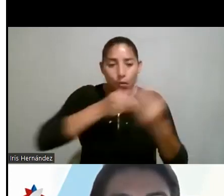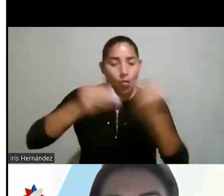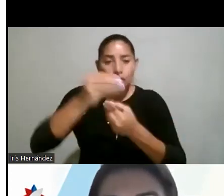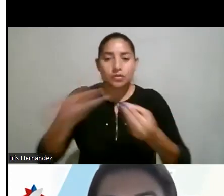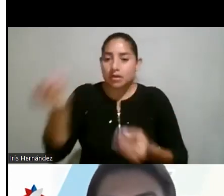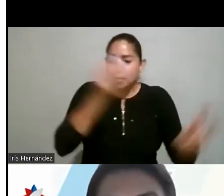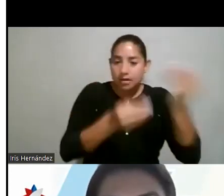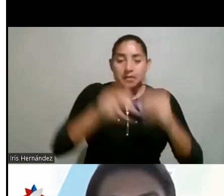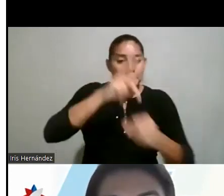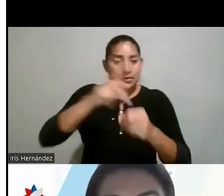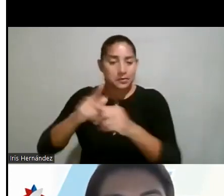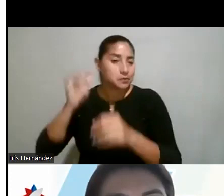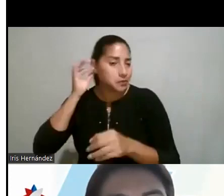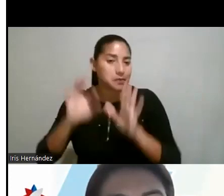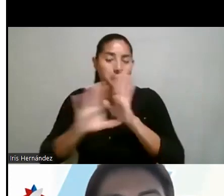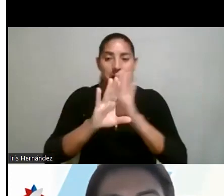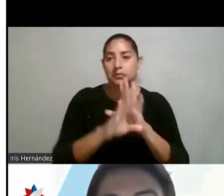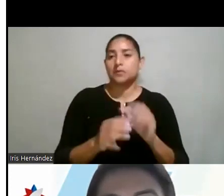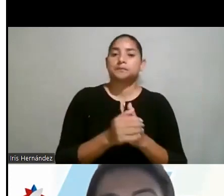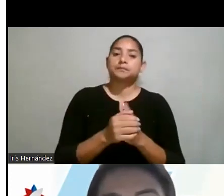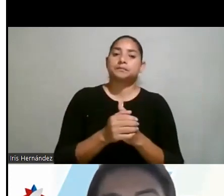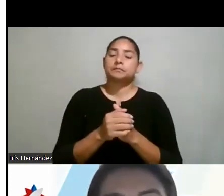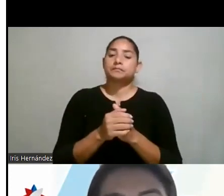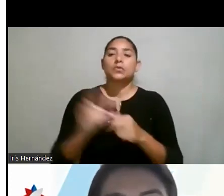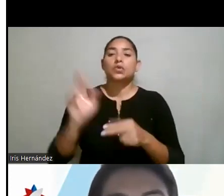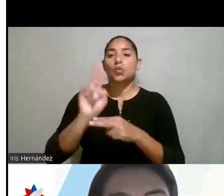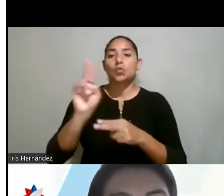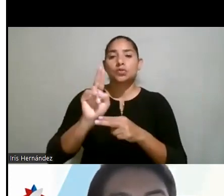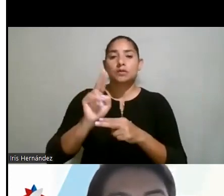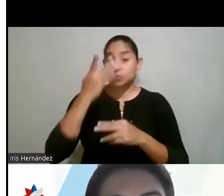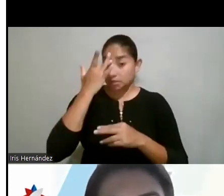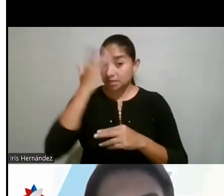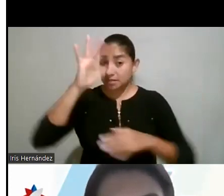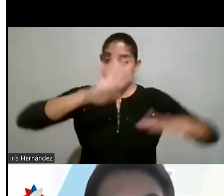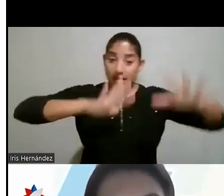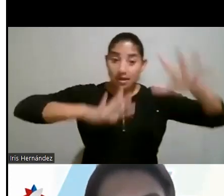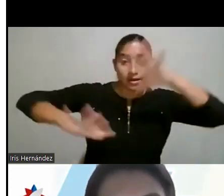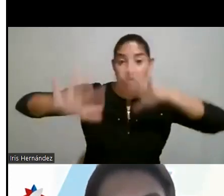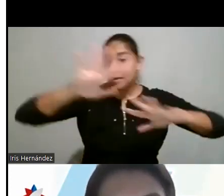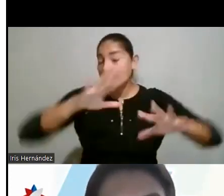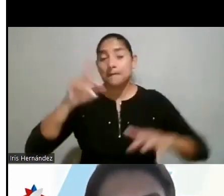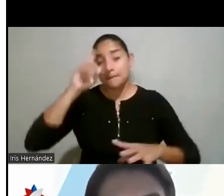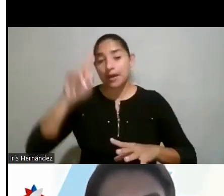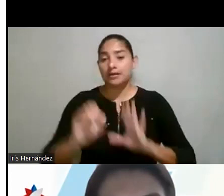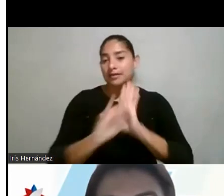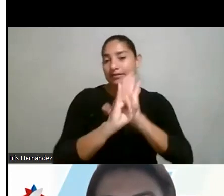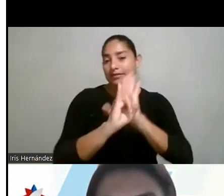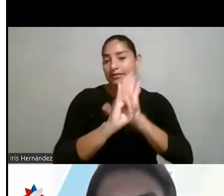cuando estamos hablando, imagínense, por ejemplo, que nosotros utilicemos inteligencia artificial para identificar personas